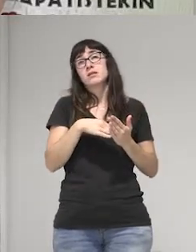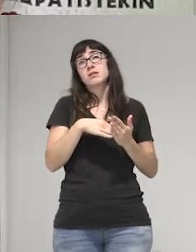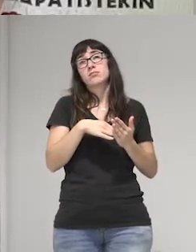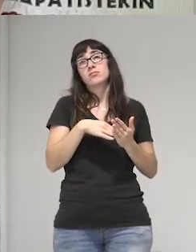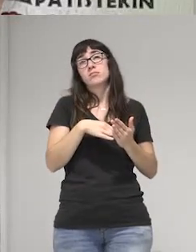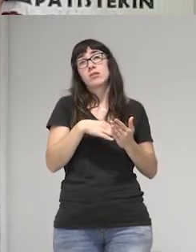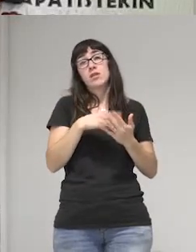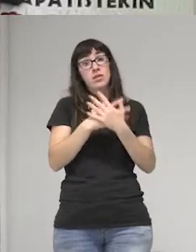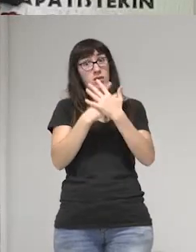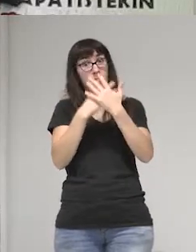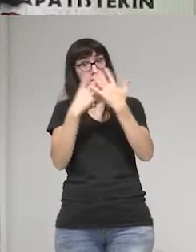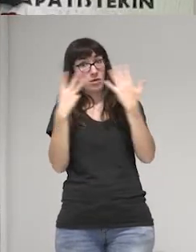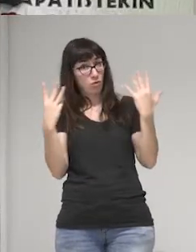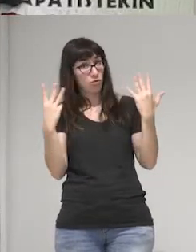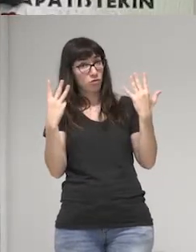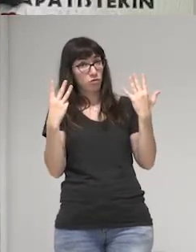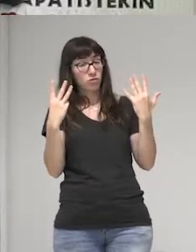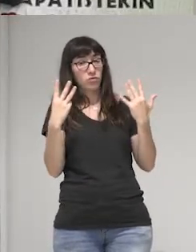2018